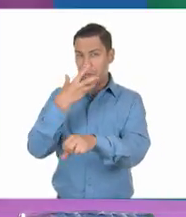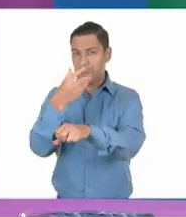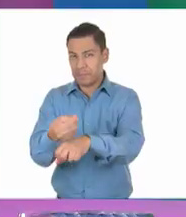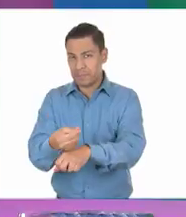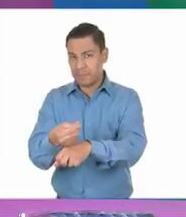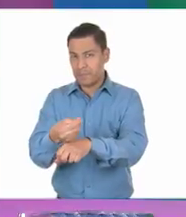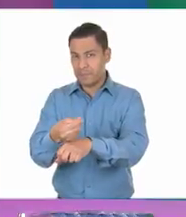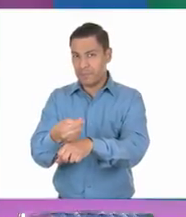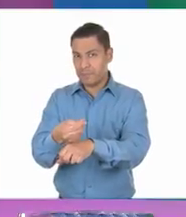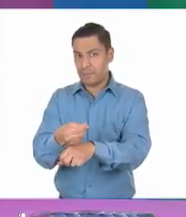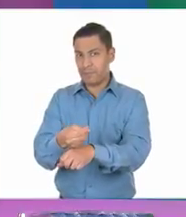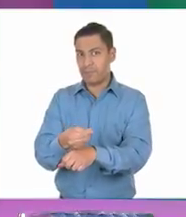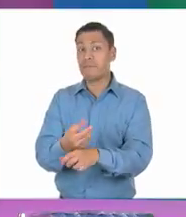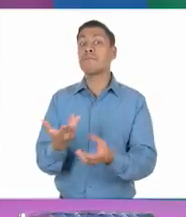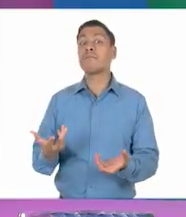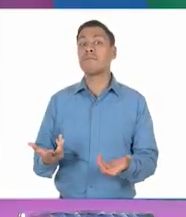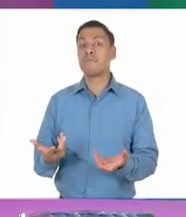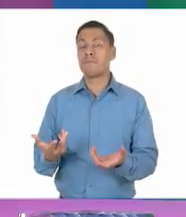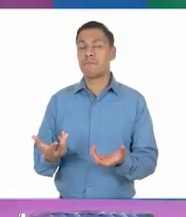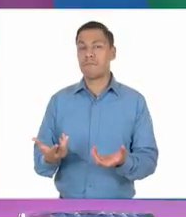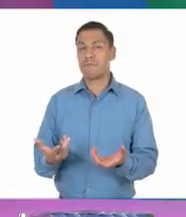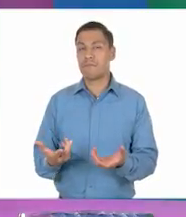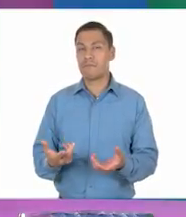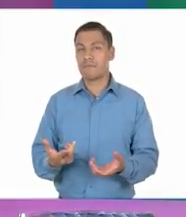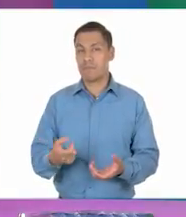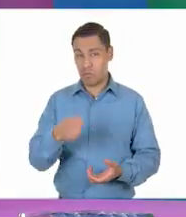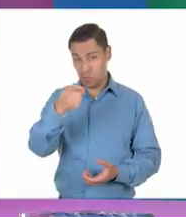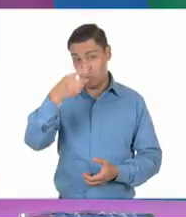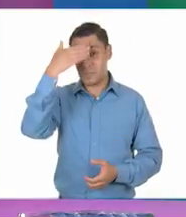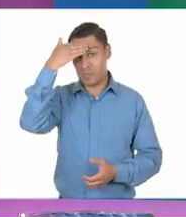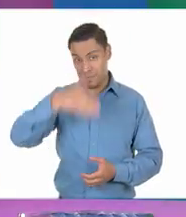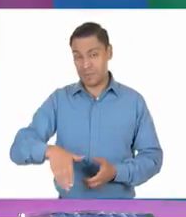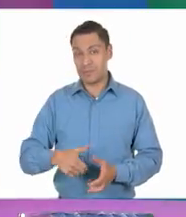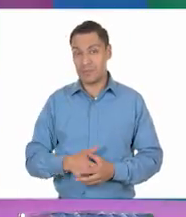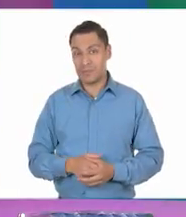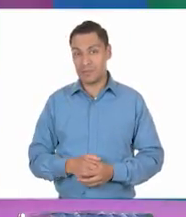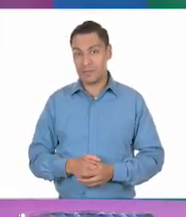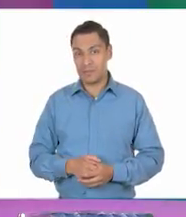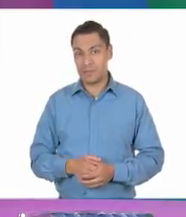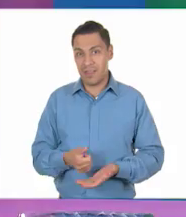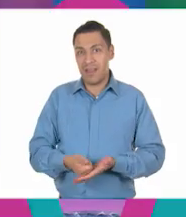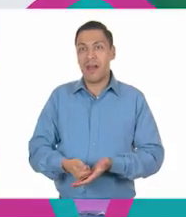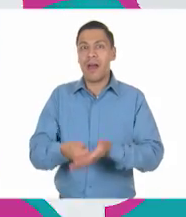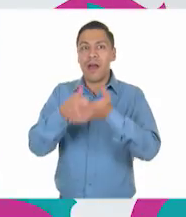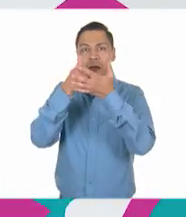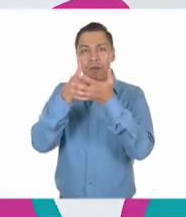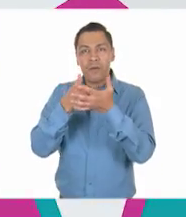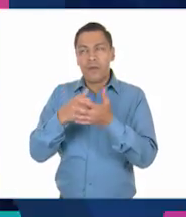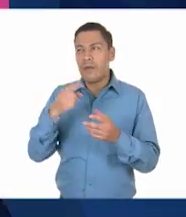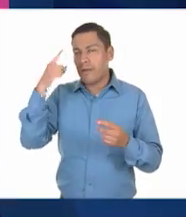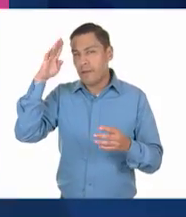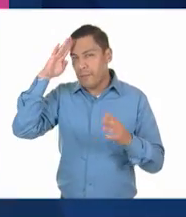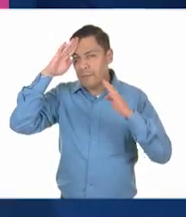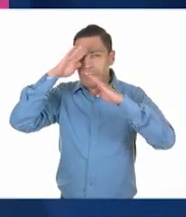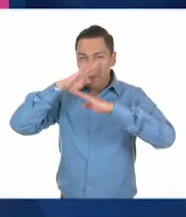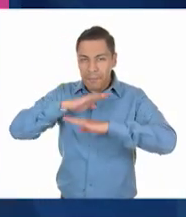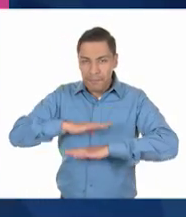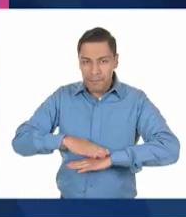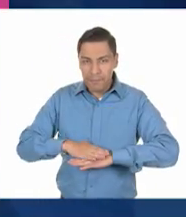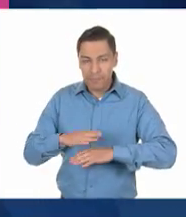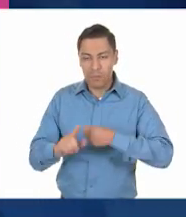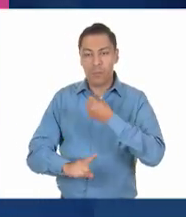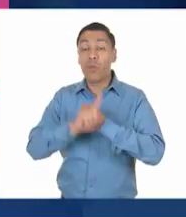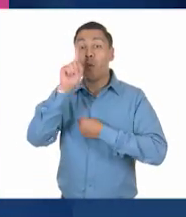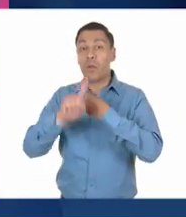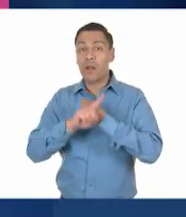palabrita. Claro, ya. Ya sé cuál es, maestra. Bueno, nos ayuda también a conciliar o incluso dar una solución y